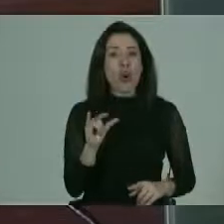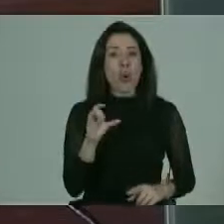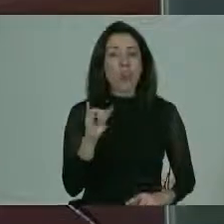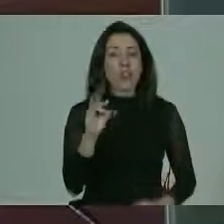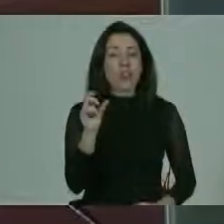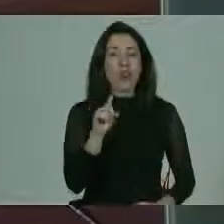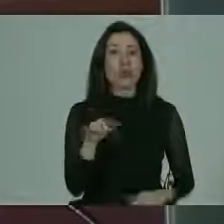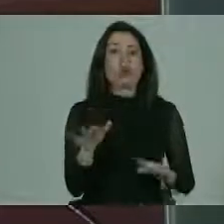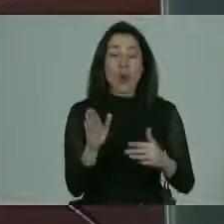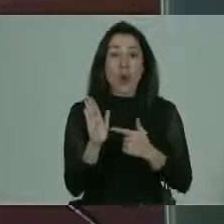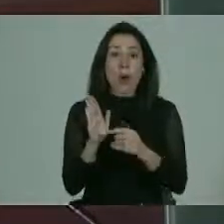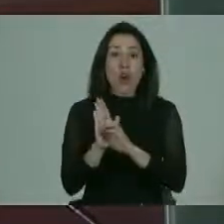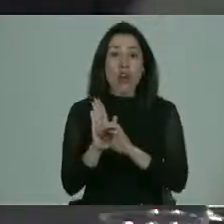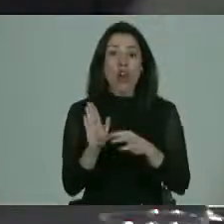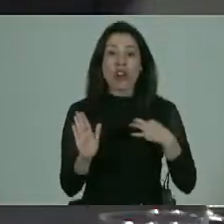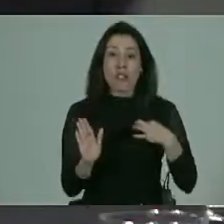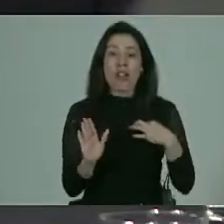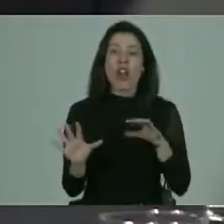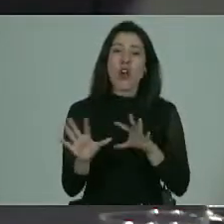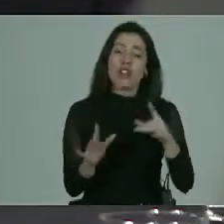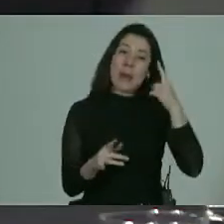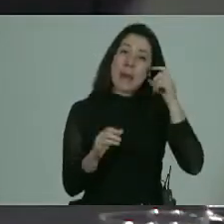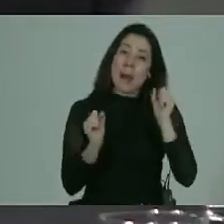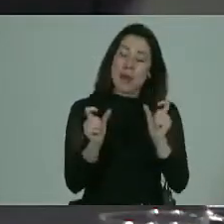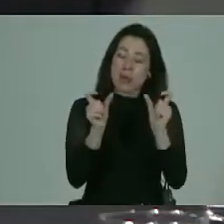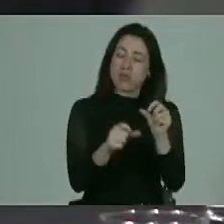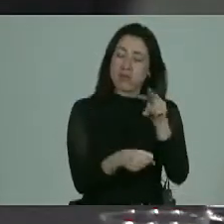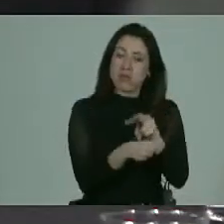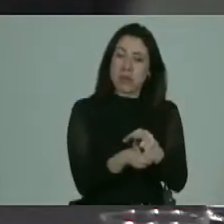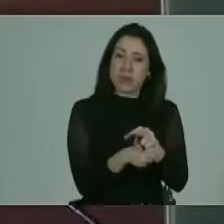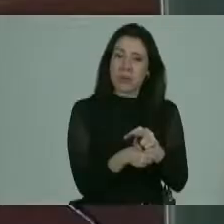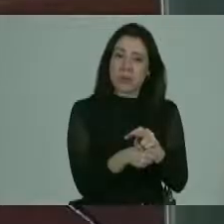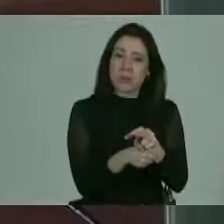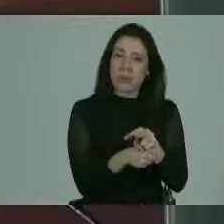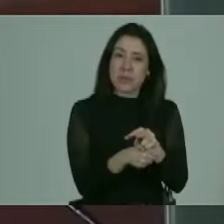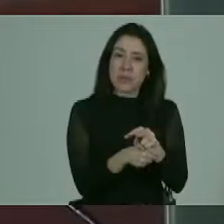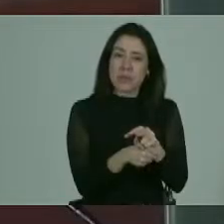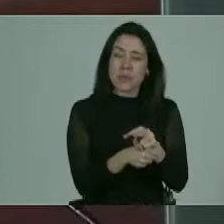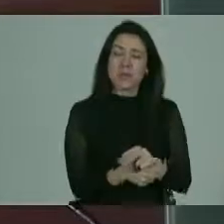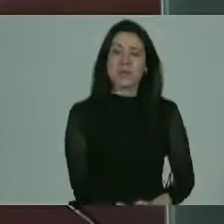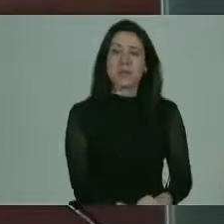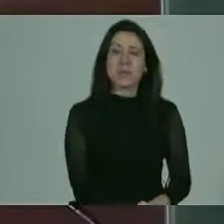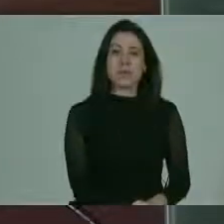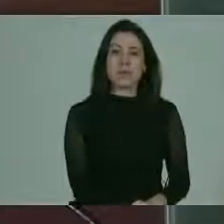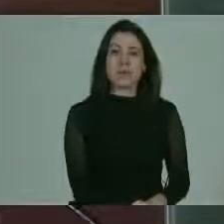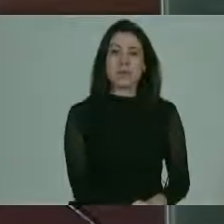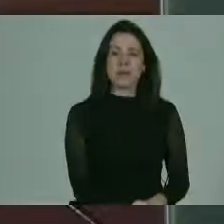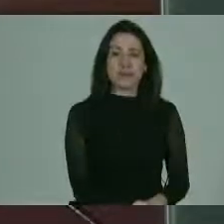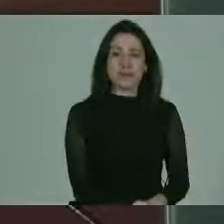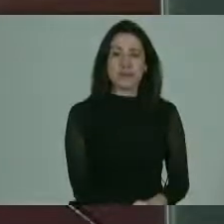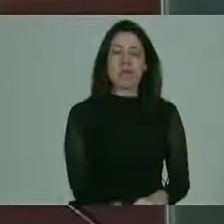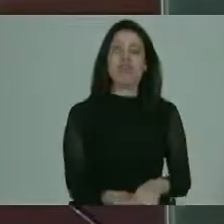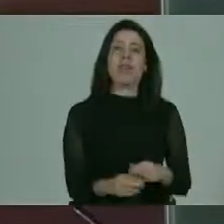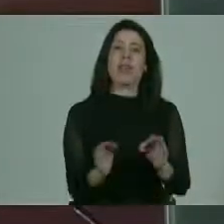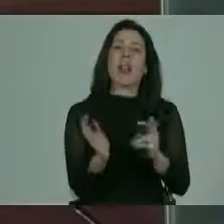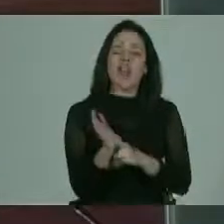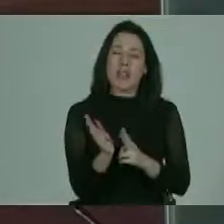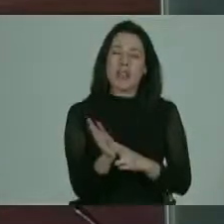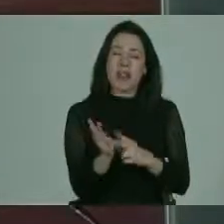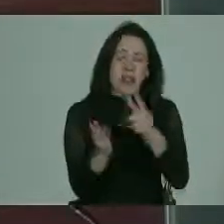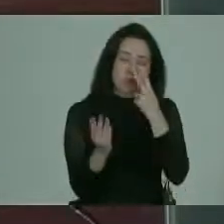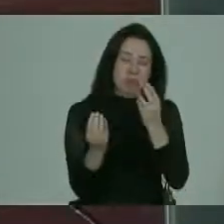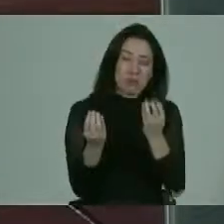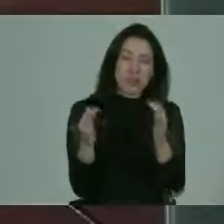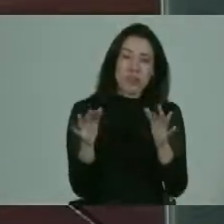yo creo que hay las cosas para poderlas fiscalizar y para poder darle un verdadero sentido